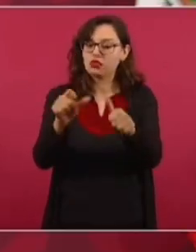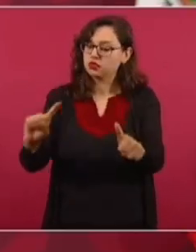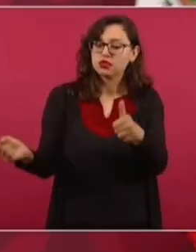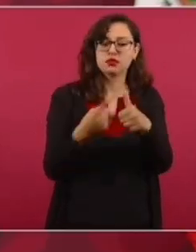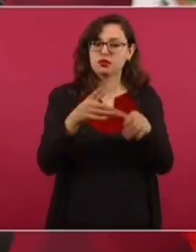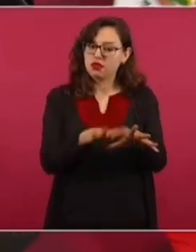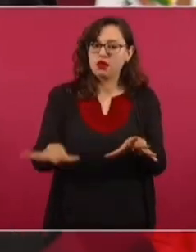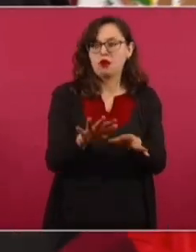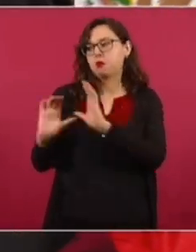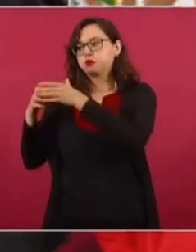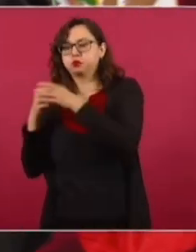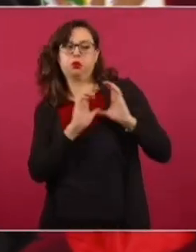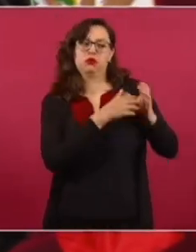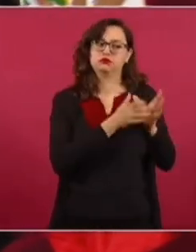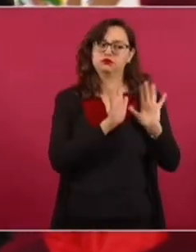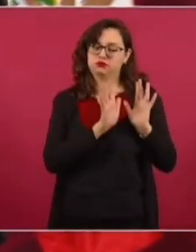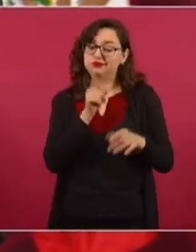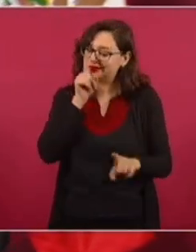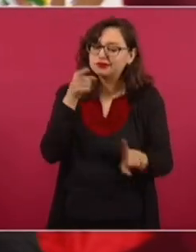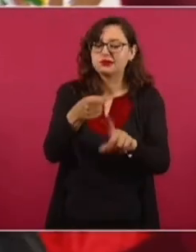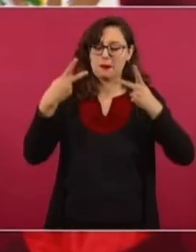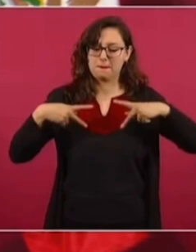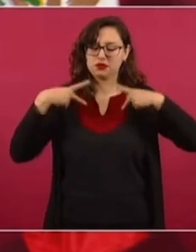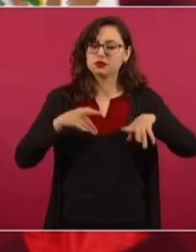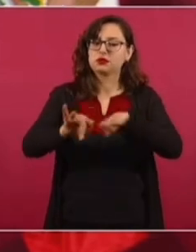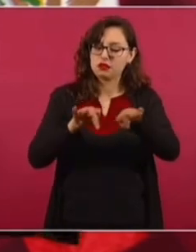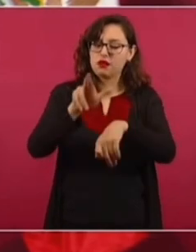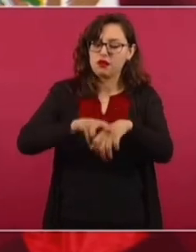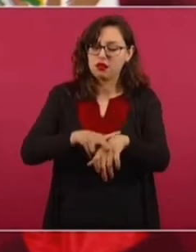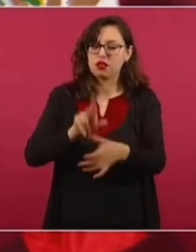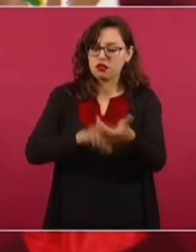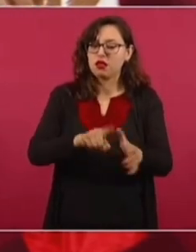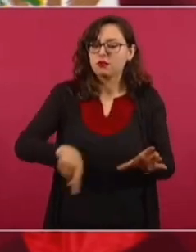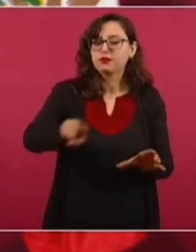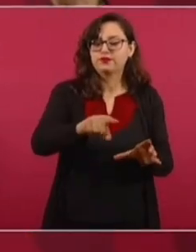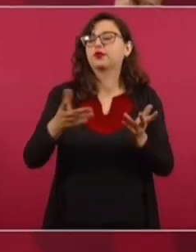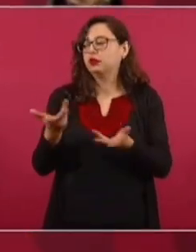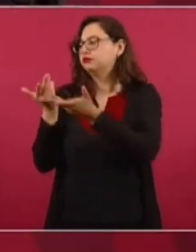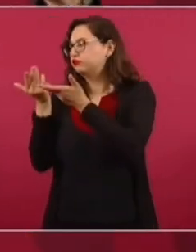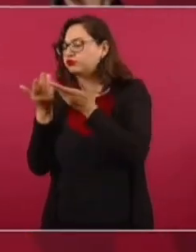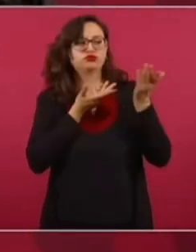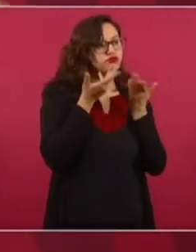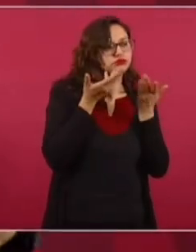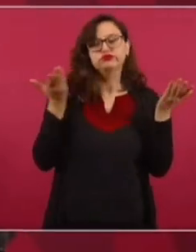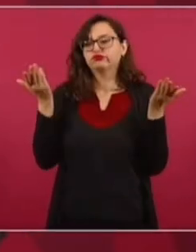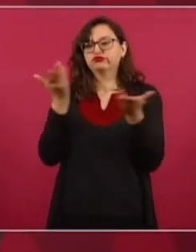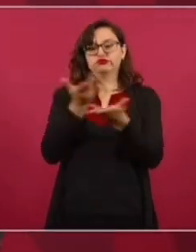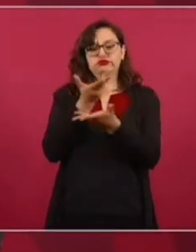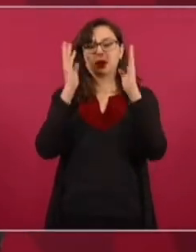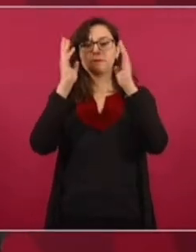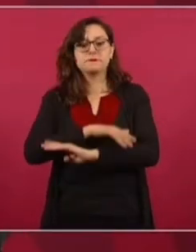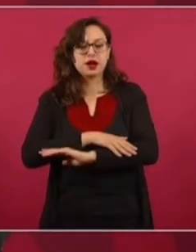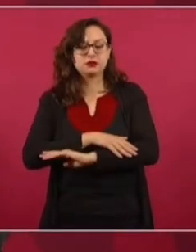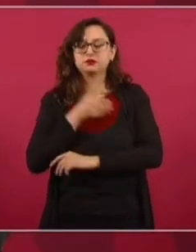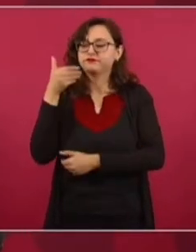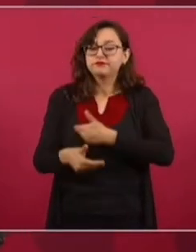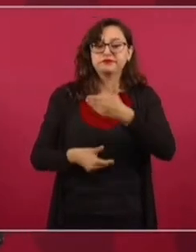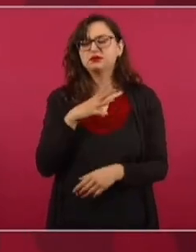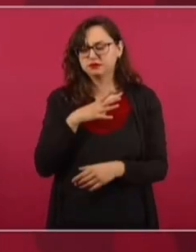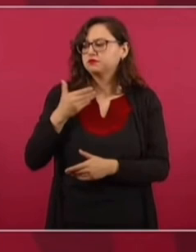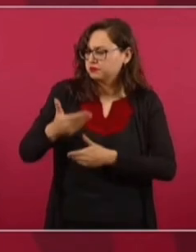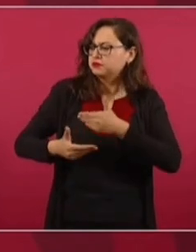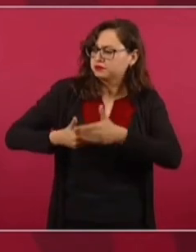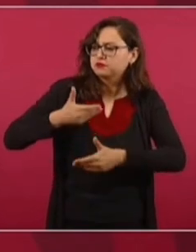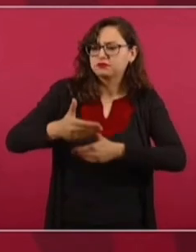hemos avanzado para recomponer la relación. eso se ha